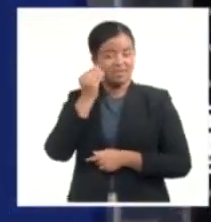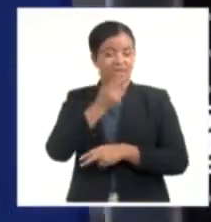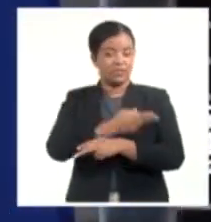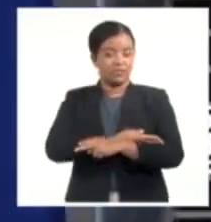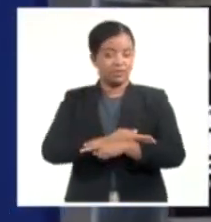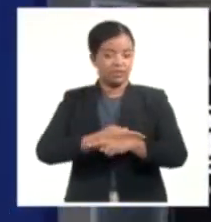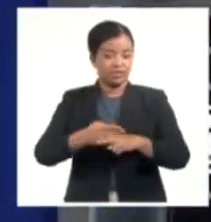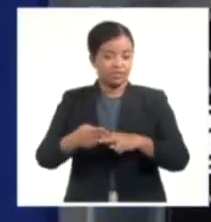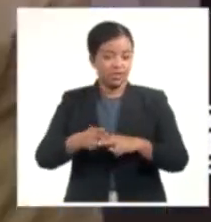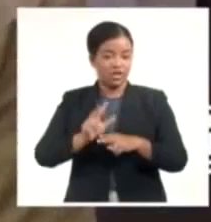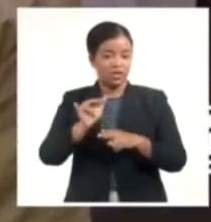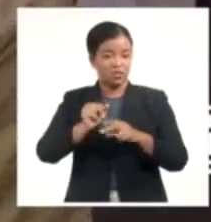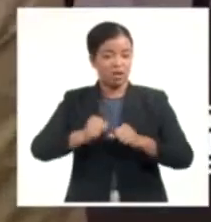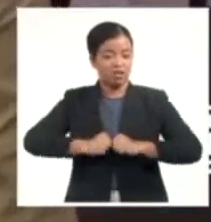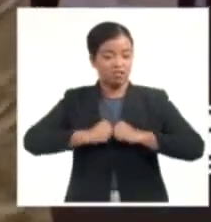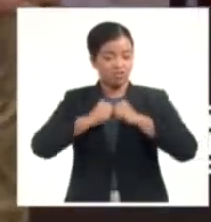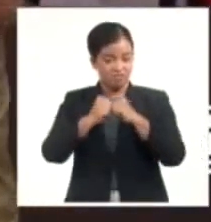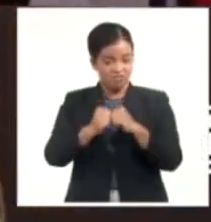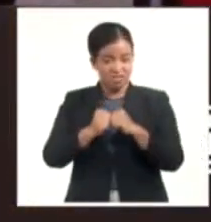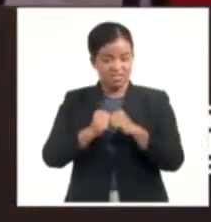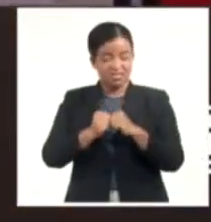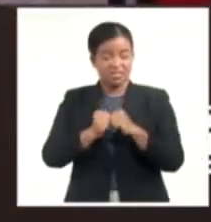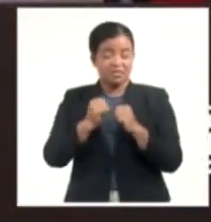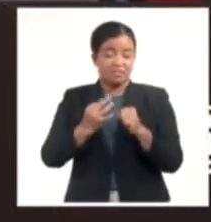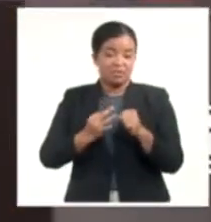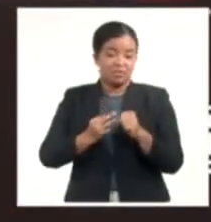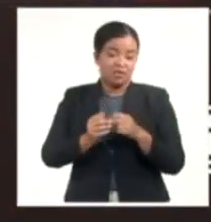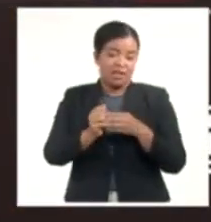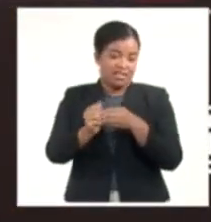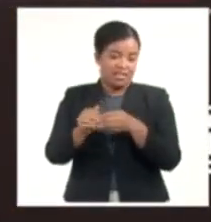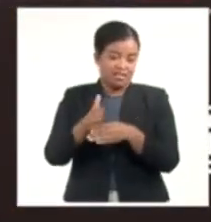así como la firmeza y sabiduría de sus hombres y mujeres.